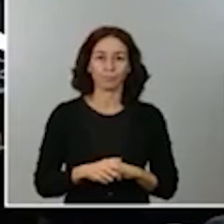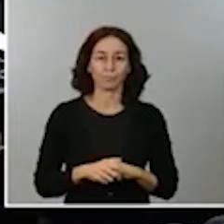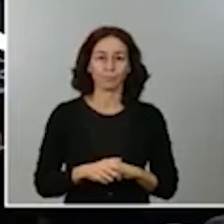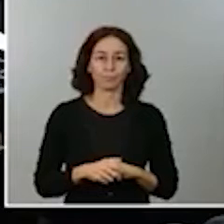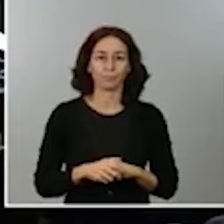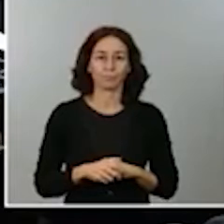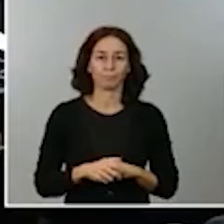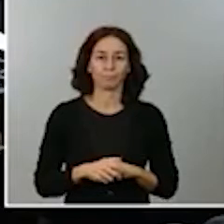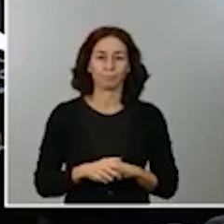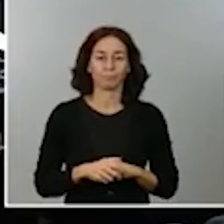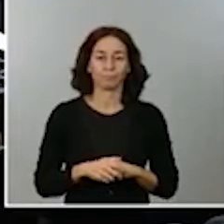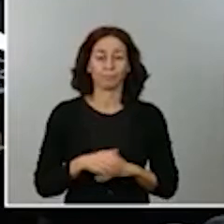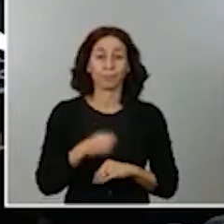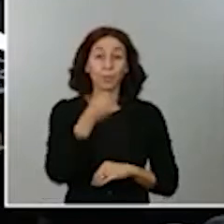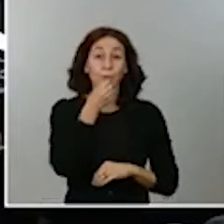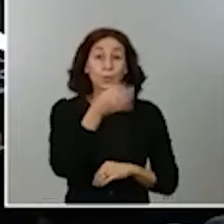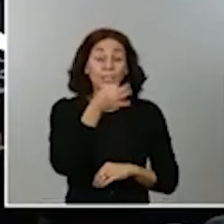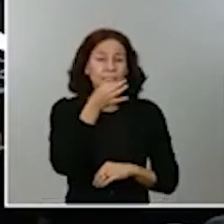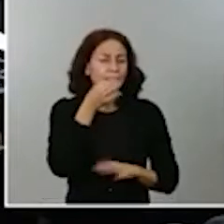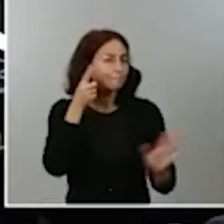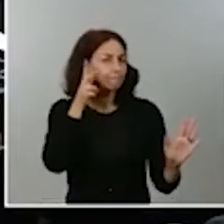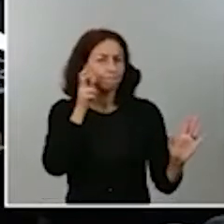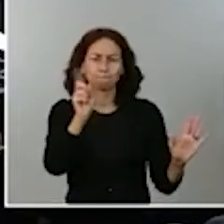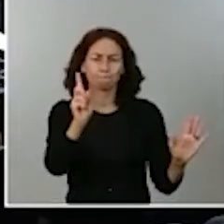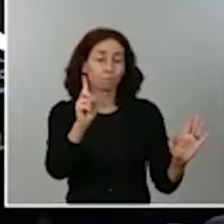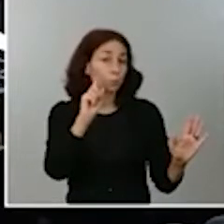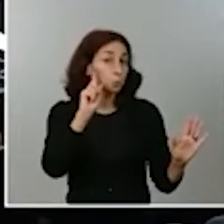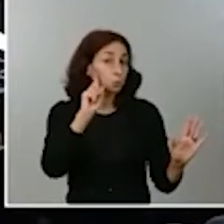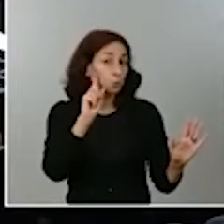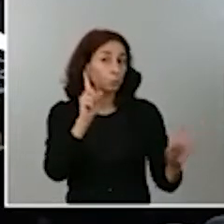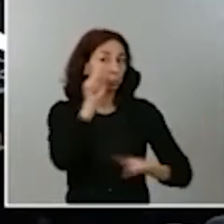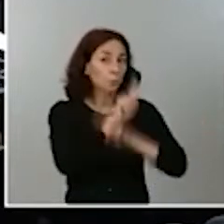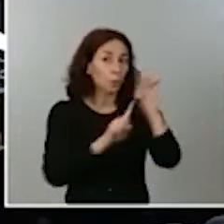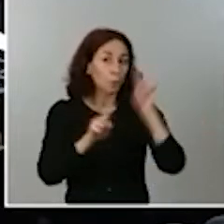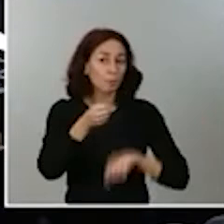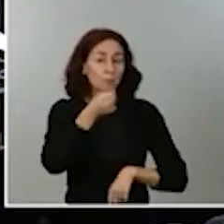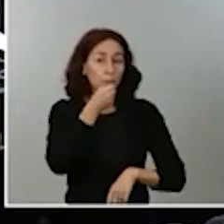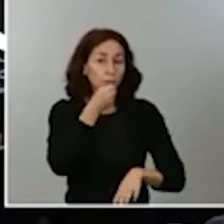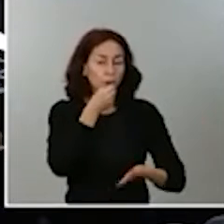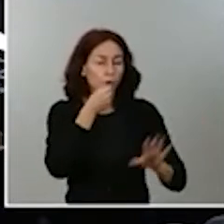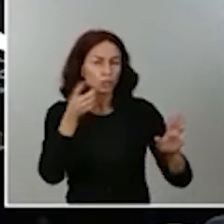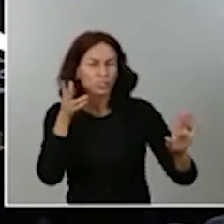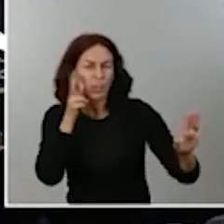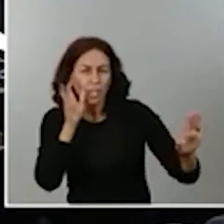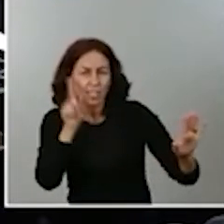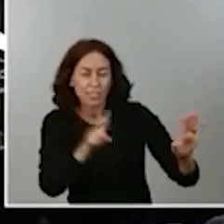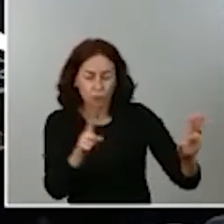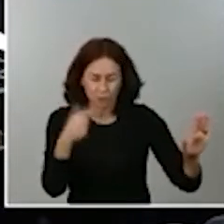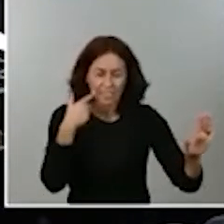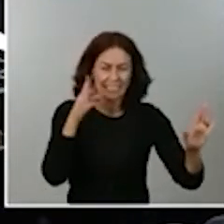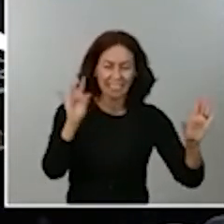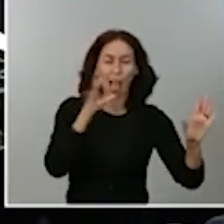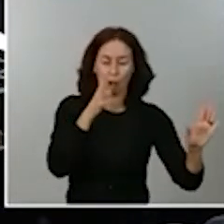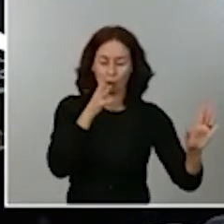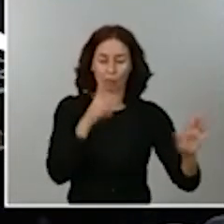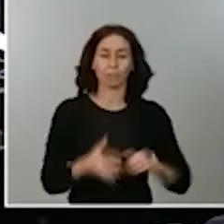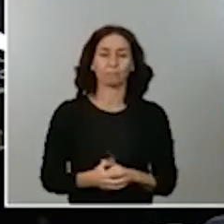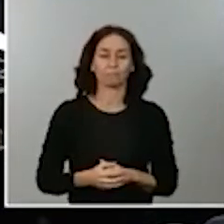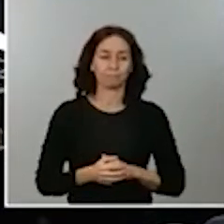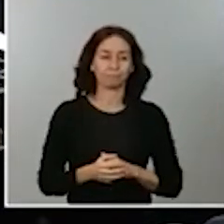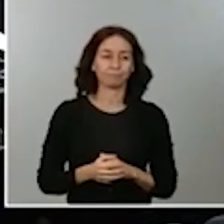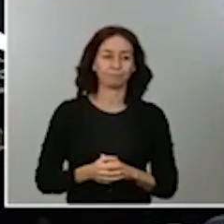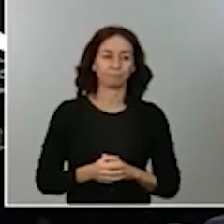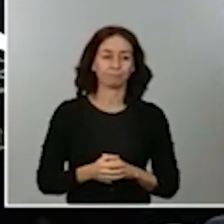No te escuchamos y alguna dificultad con el micrófono lo intentamos. se oye? Ahora te escuchamos, Carlos, y adelante. Muchas gracias.